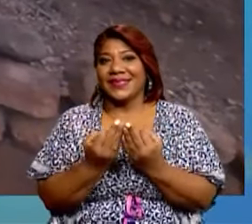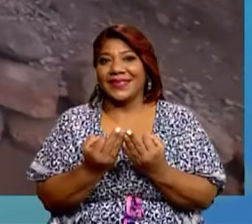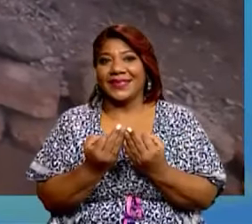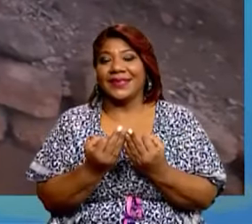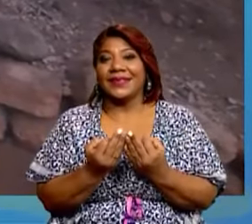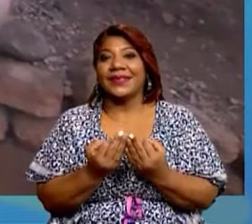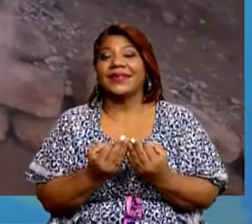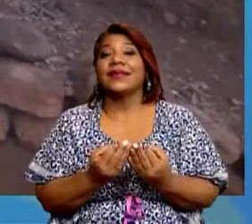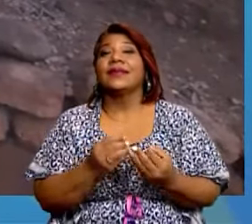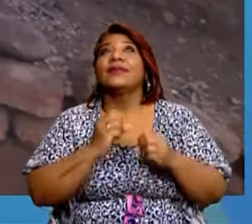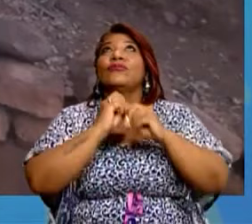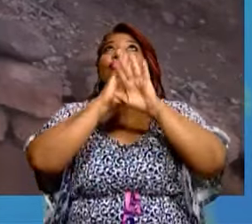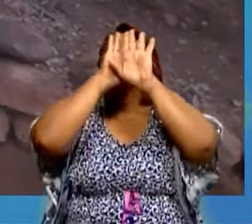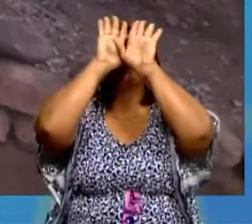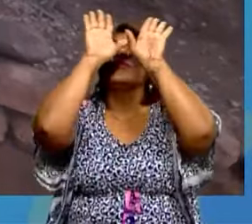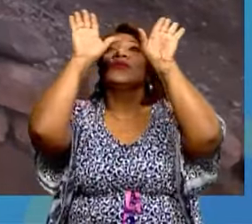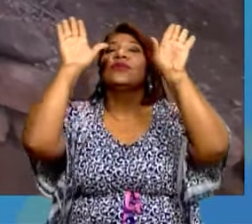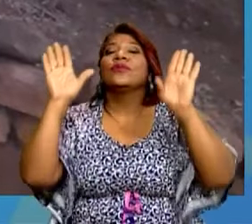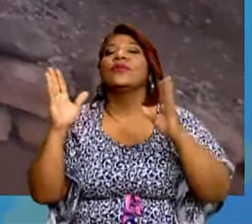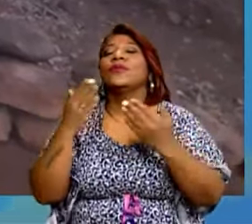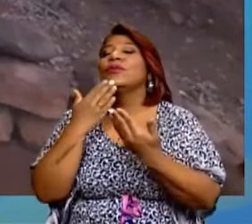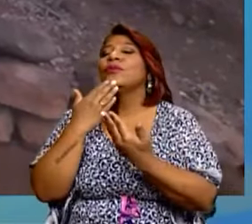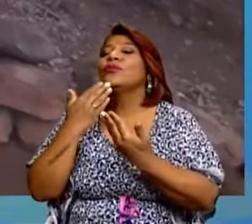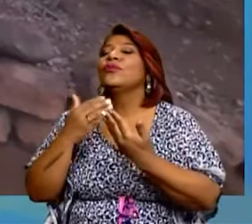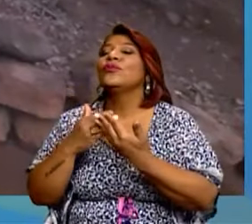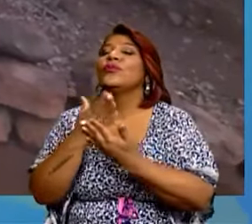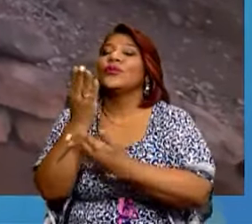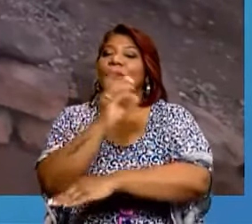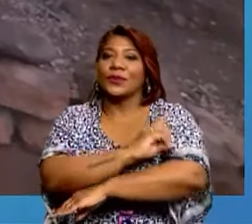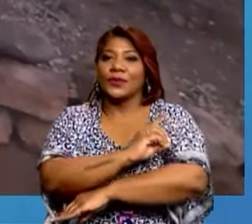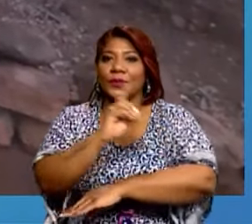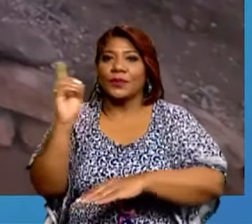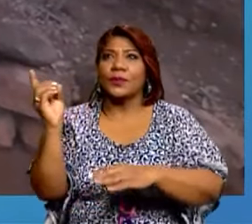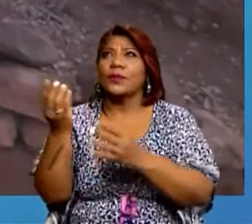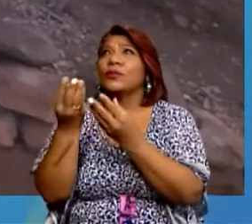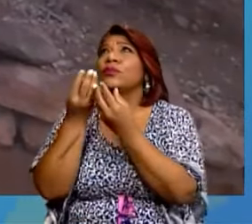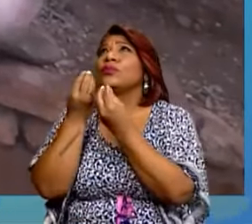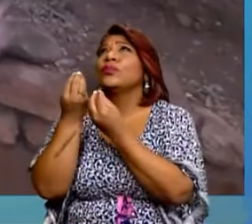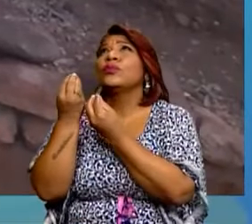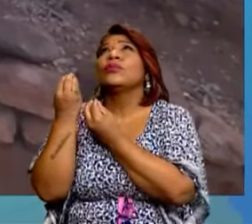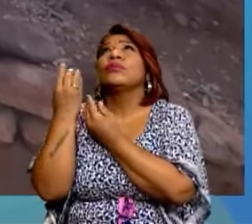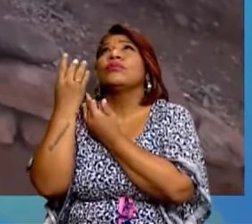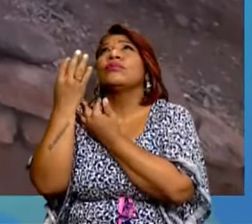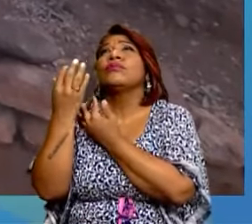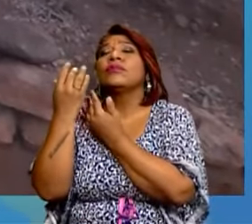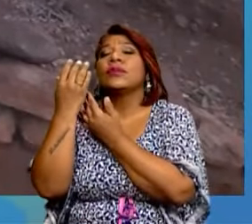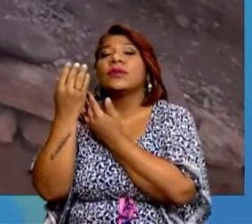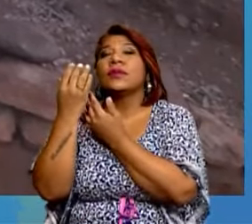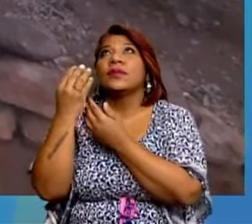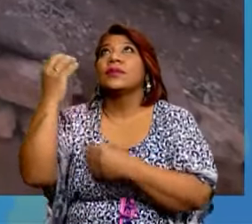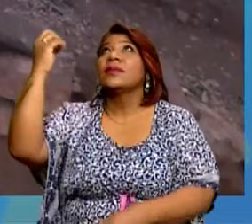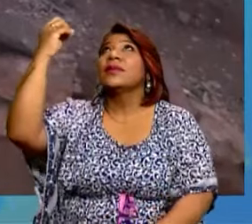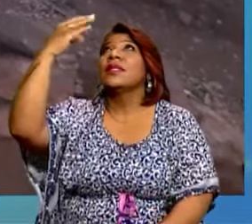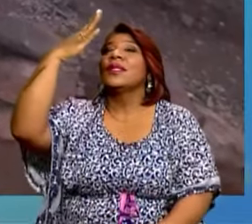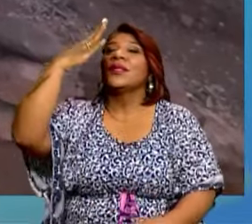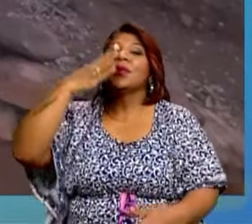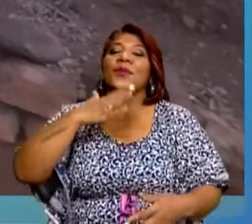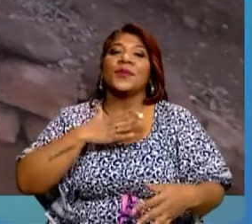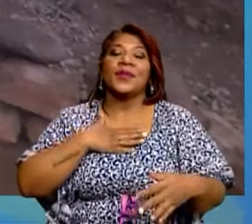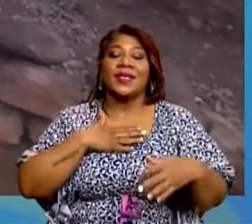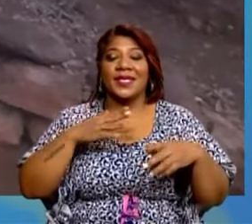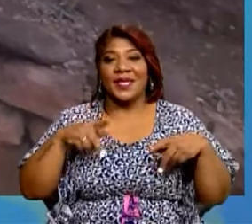cada amanecer hay un nuevo día, lleno de esperanza que ilumina mi vida.